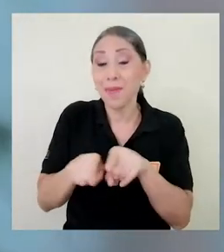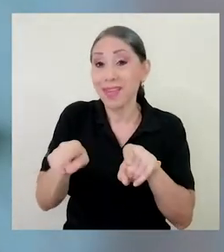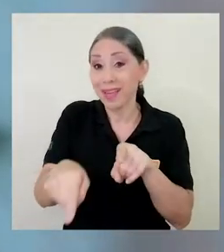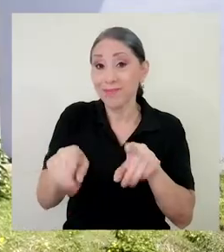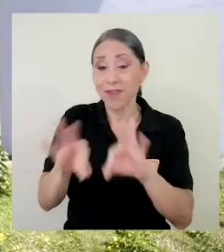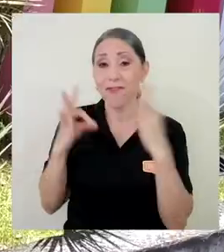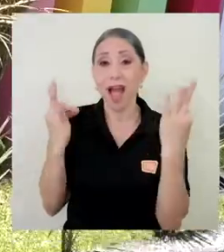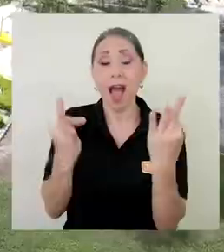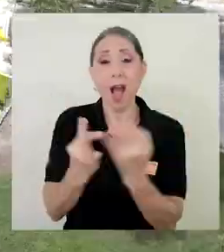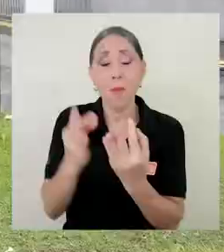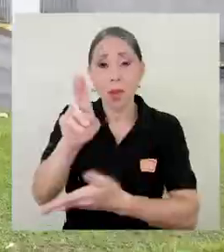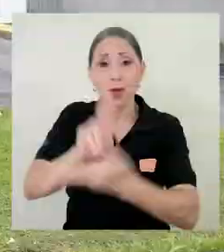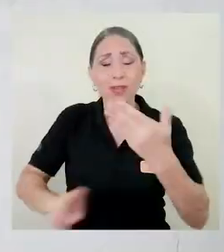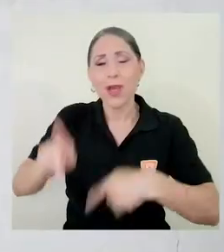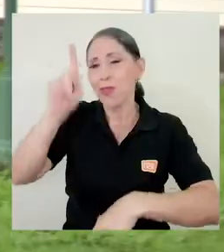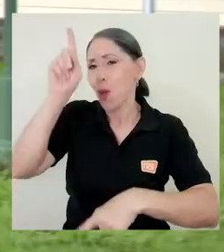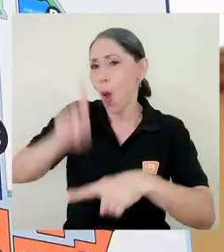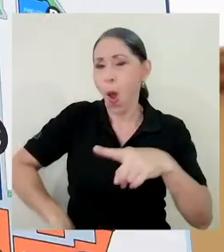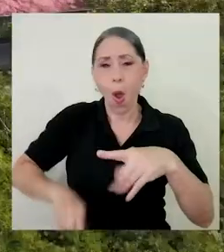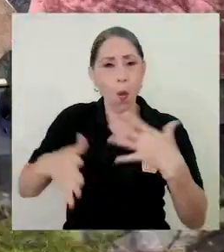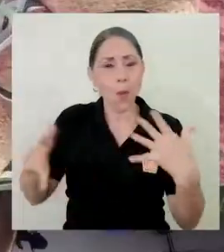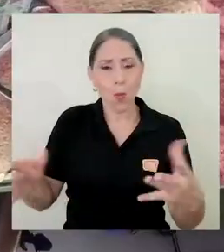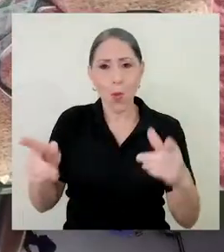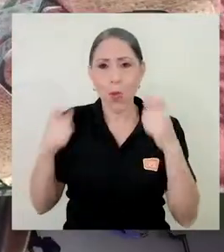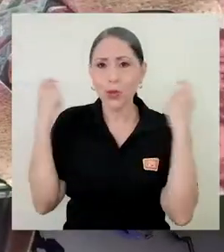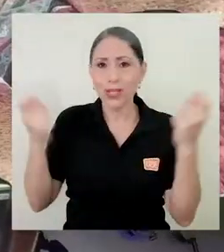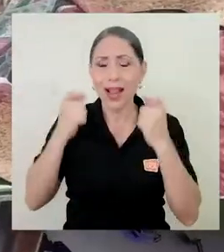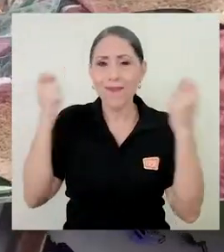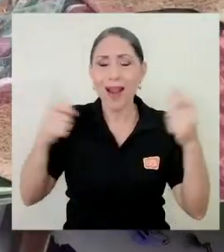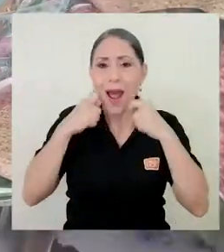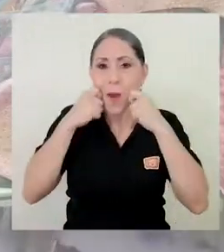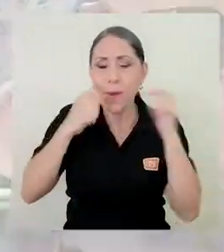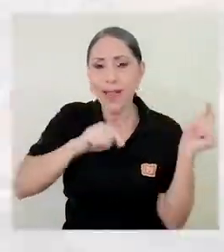familia universitaria para celebrar presencialmente.